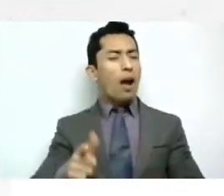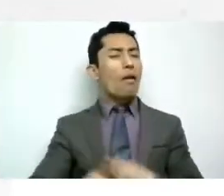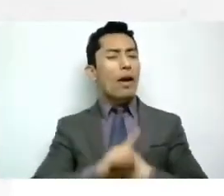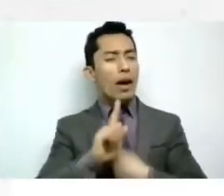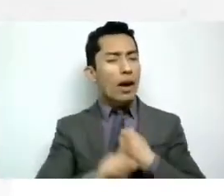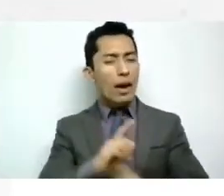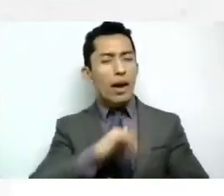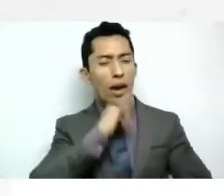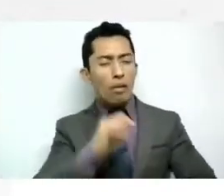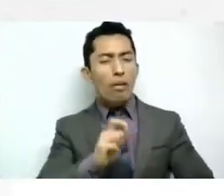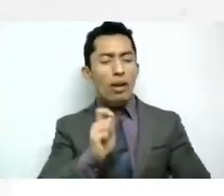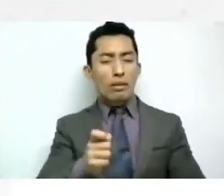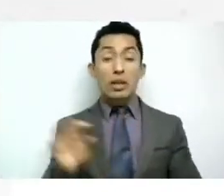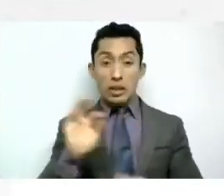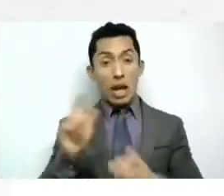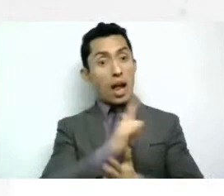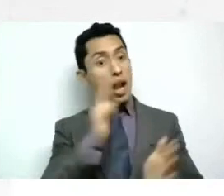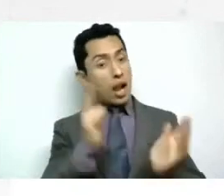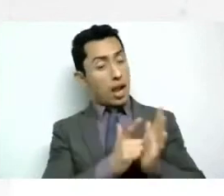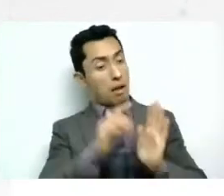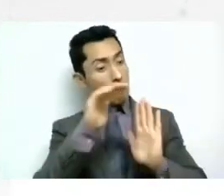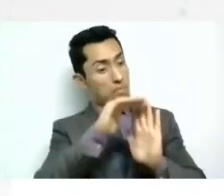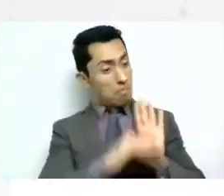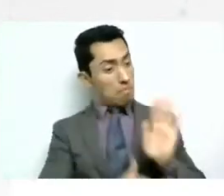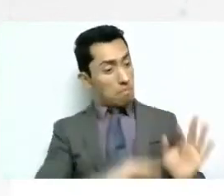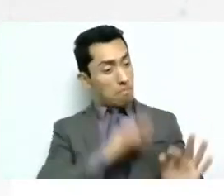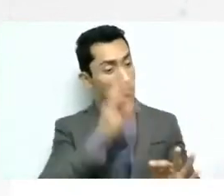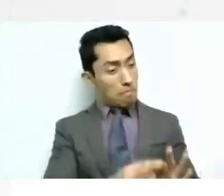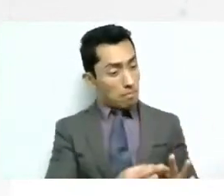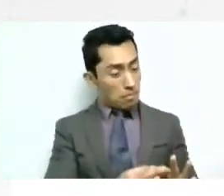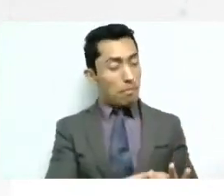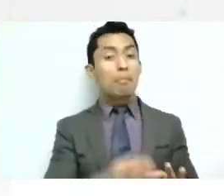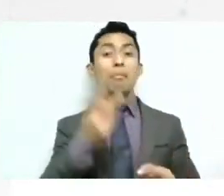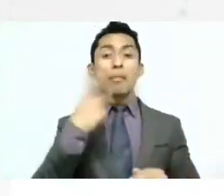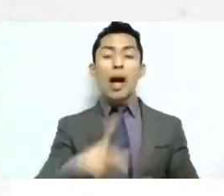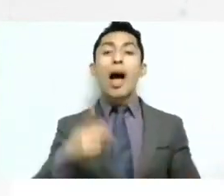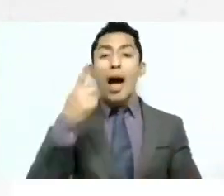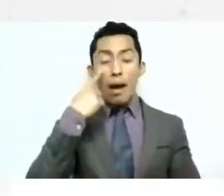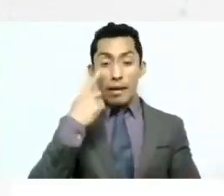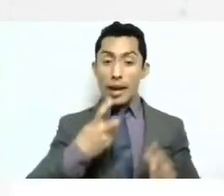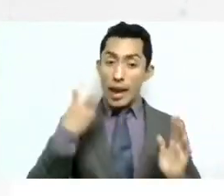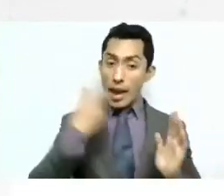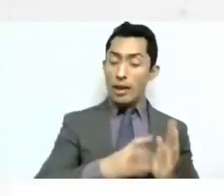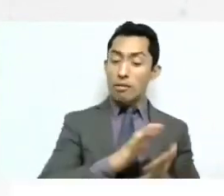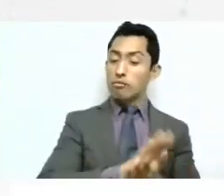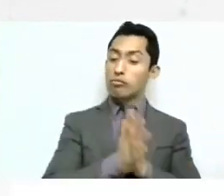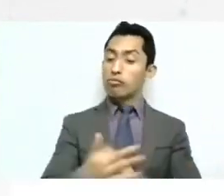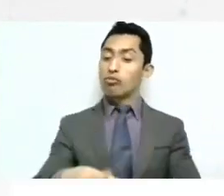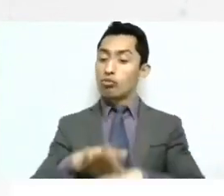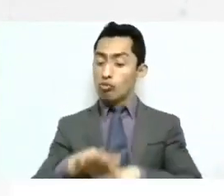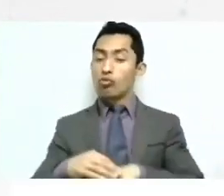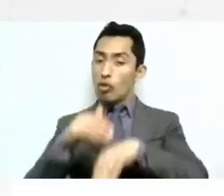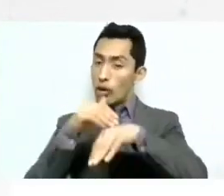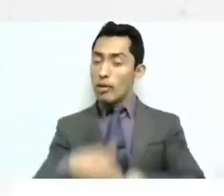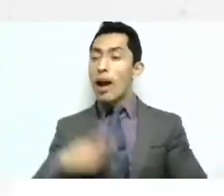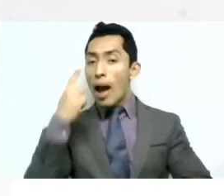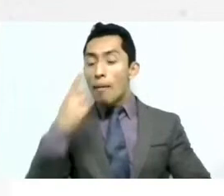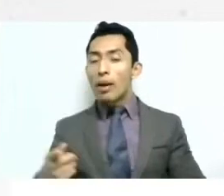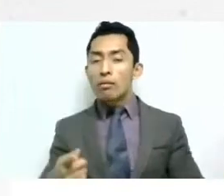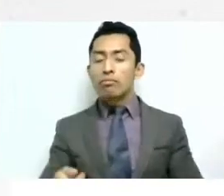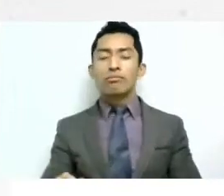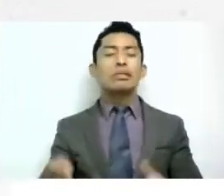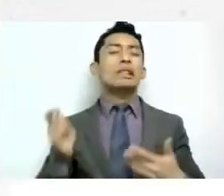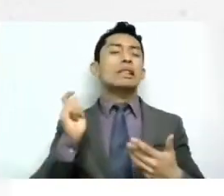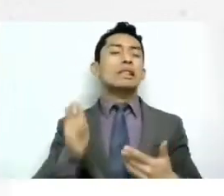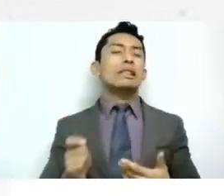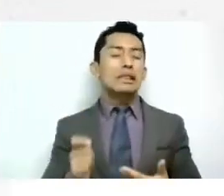norma puede estar muy bien pero entre la norma que se llegue a la realidad social de cada persona ahí hay un